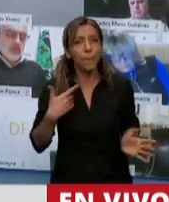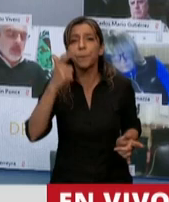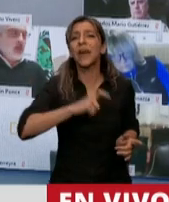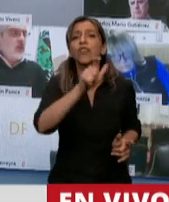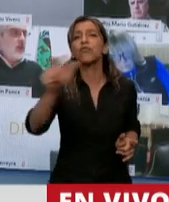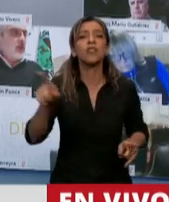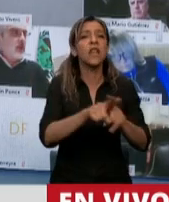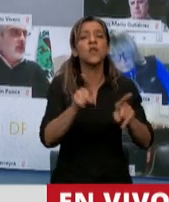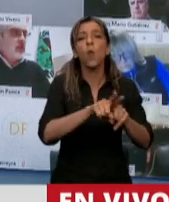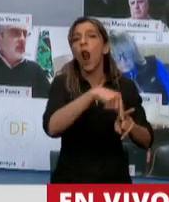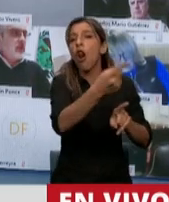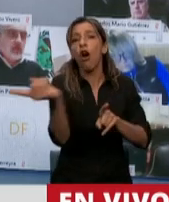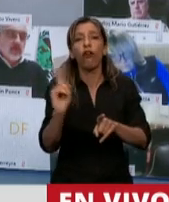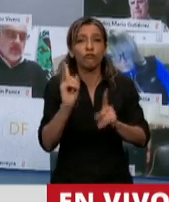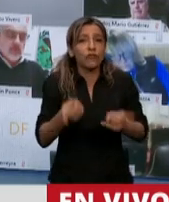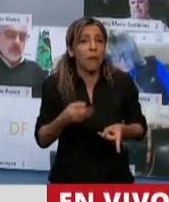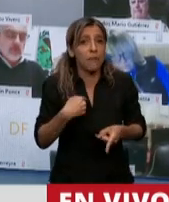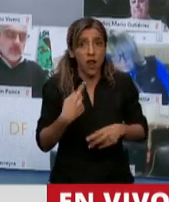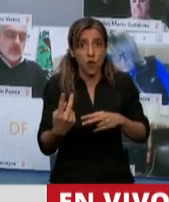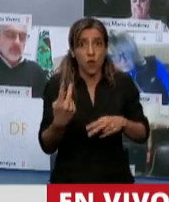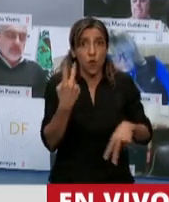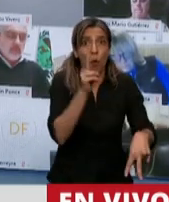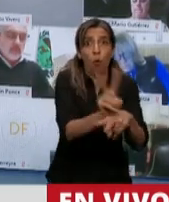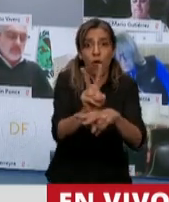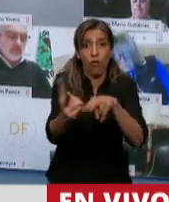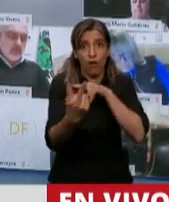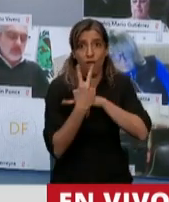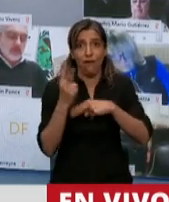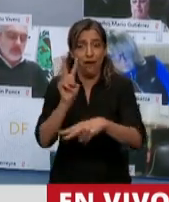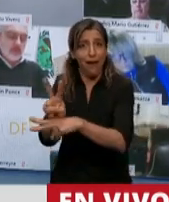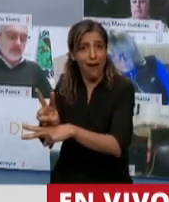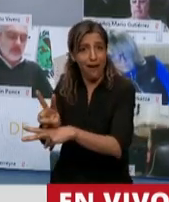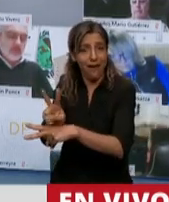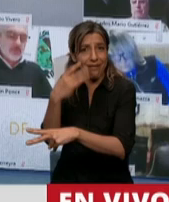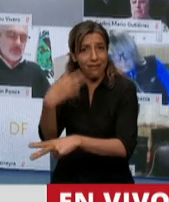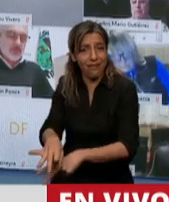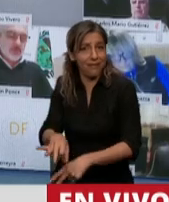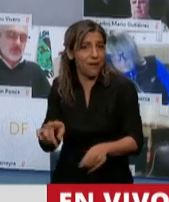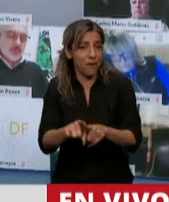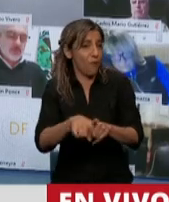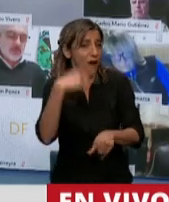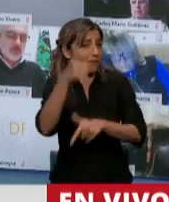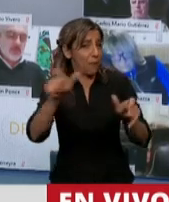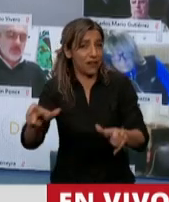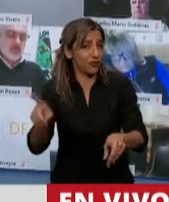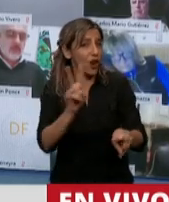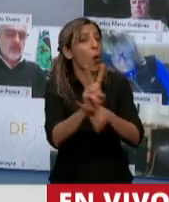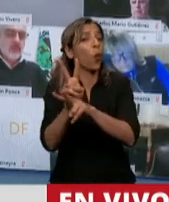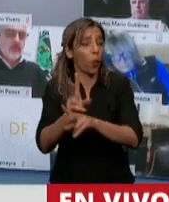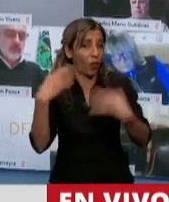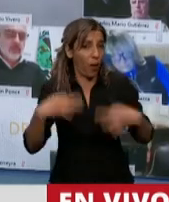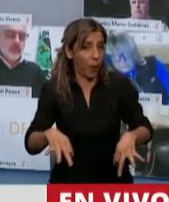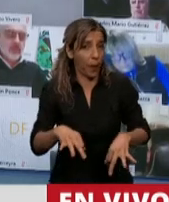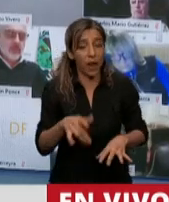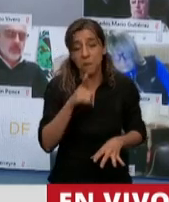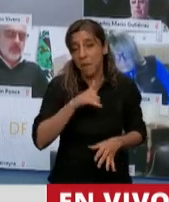cualquier ciudadano, de cuidar al otro en una situación como la que está viviendo la Argentina. En relación al tema este